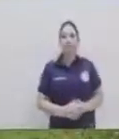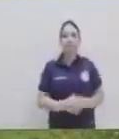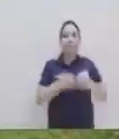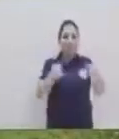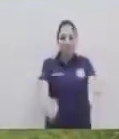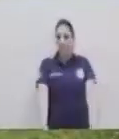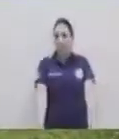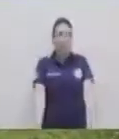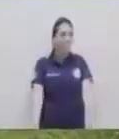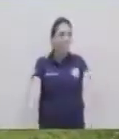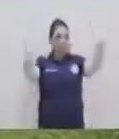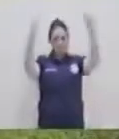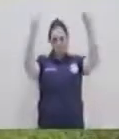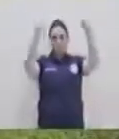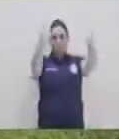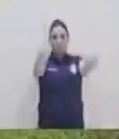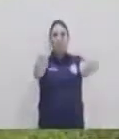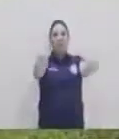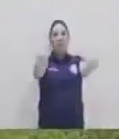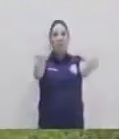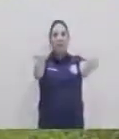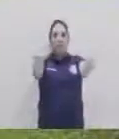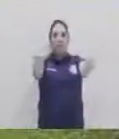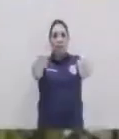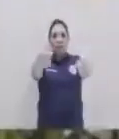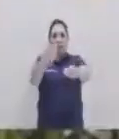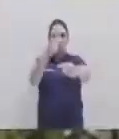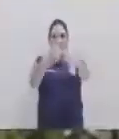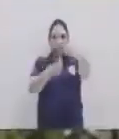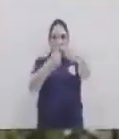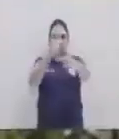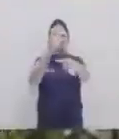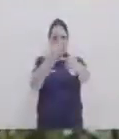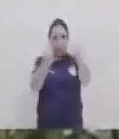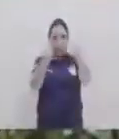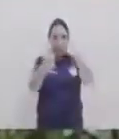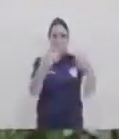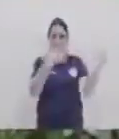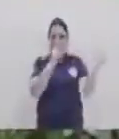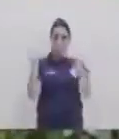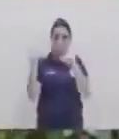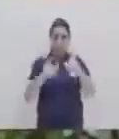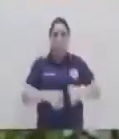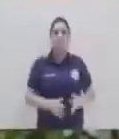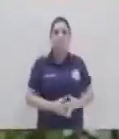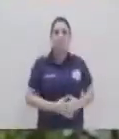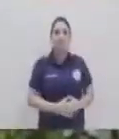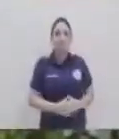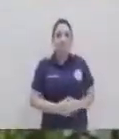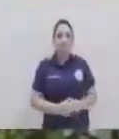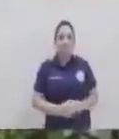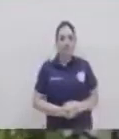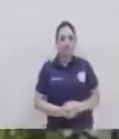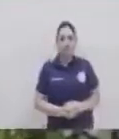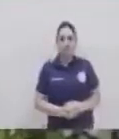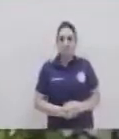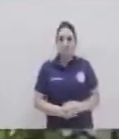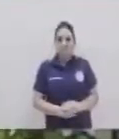no hacia abajo sino que recto listos contamos